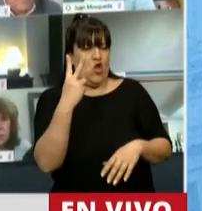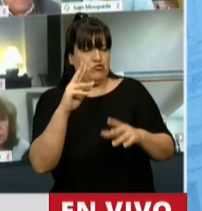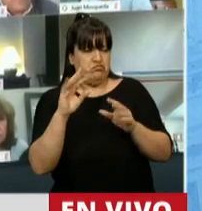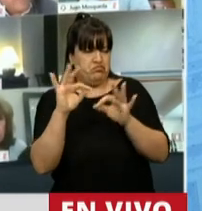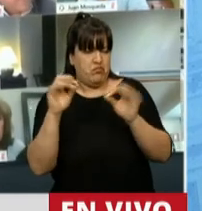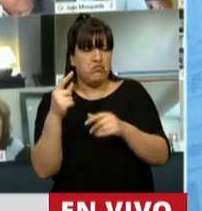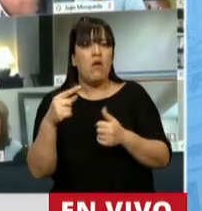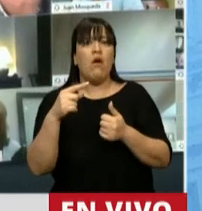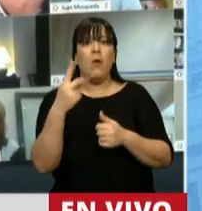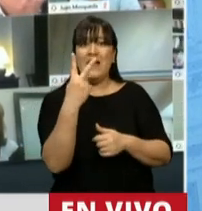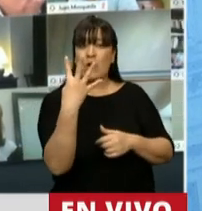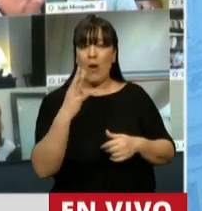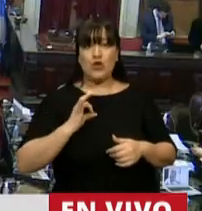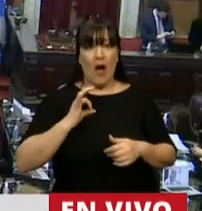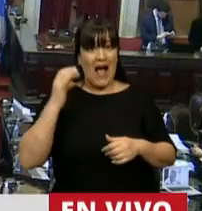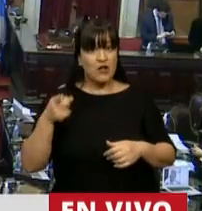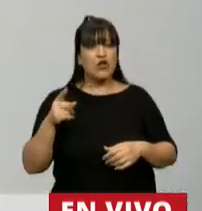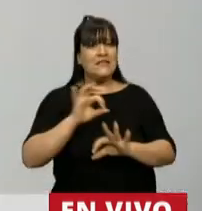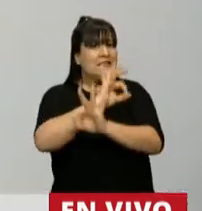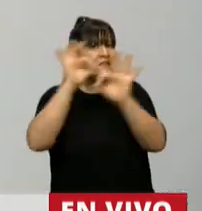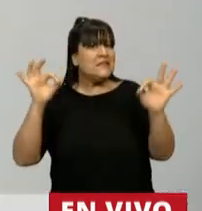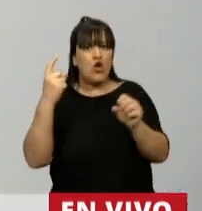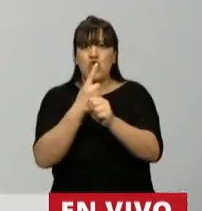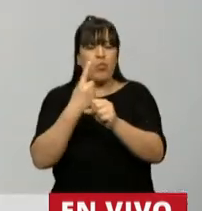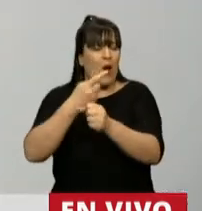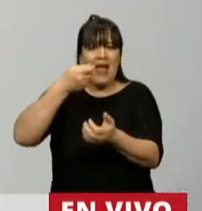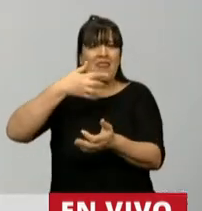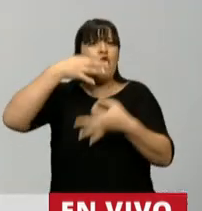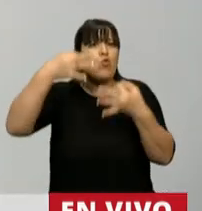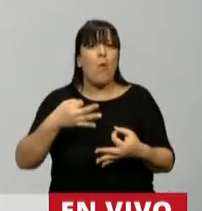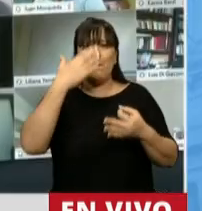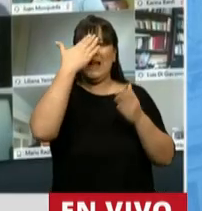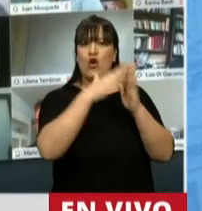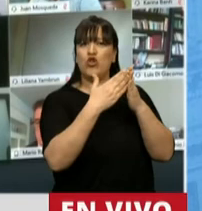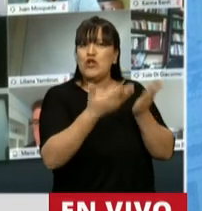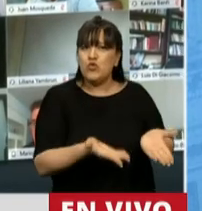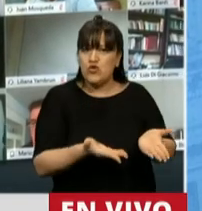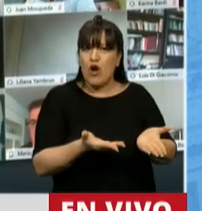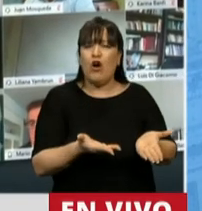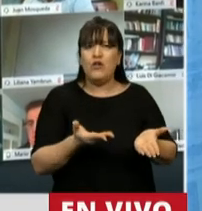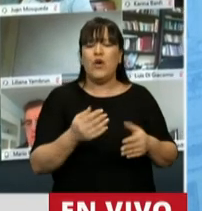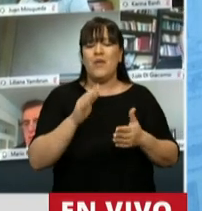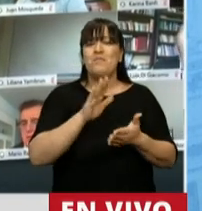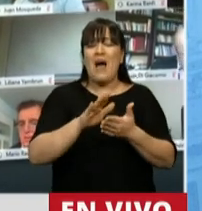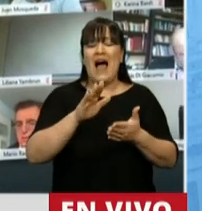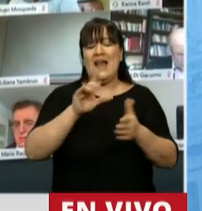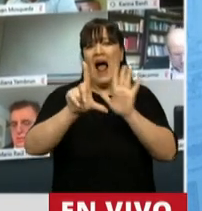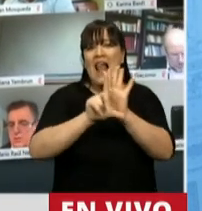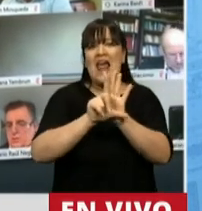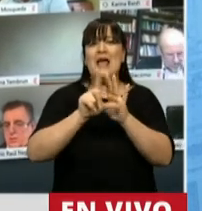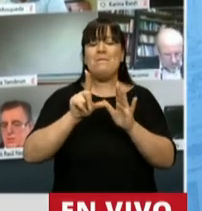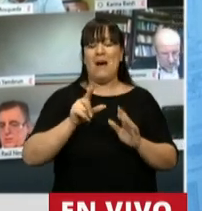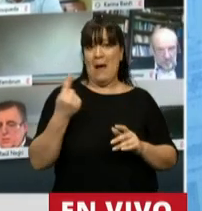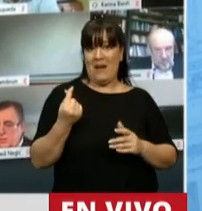24 años que no podemos cumplir el mandato de la Constitución con una nueva ley de coparticipación,